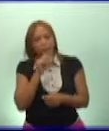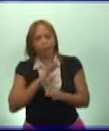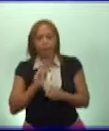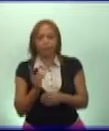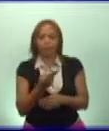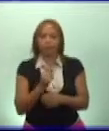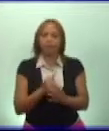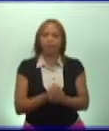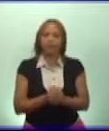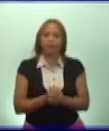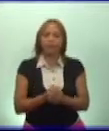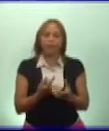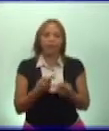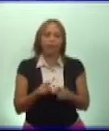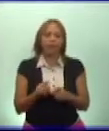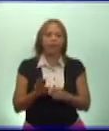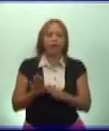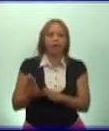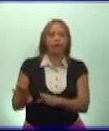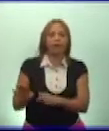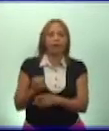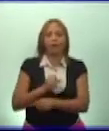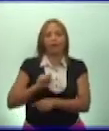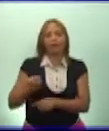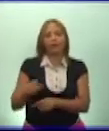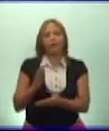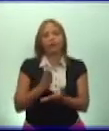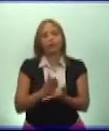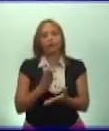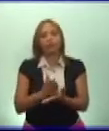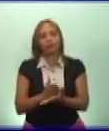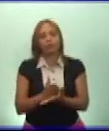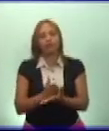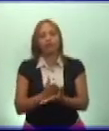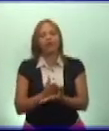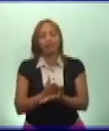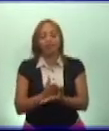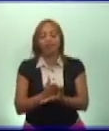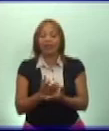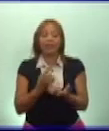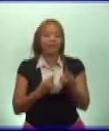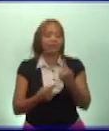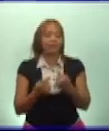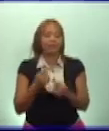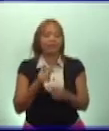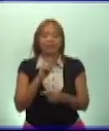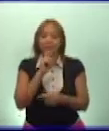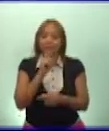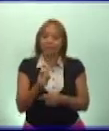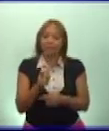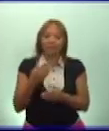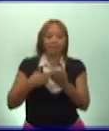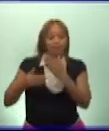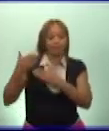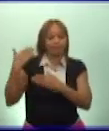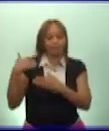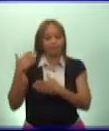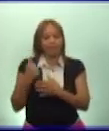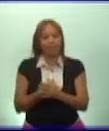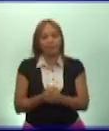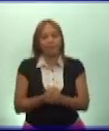Pero el abandono en la educación era otro de los grandes males heredados en la época pre